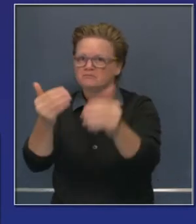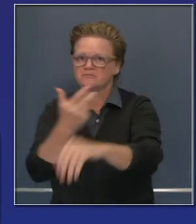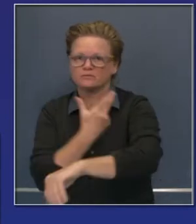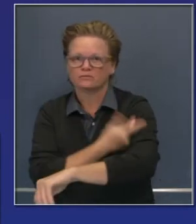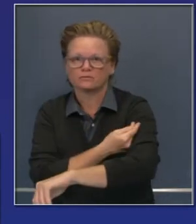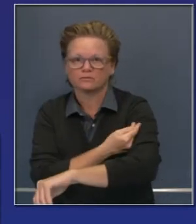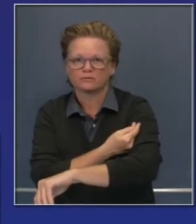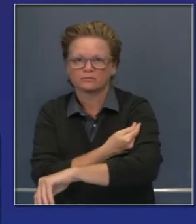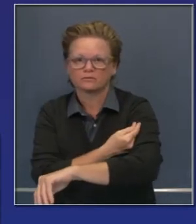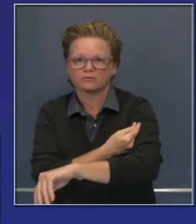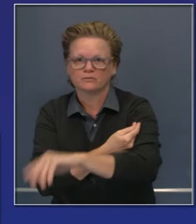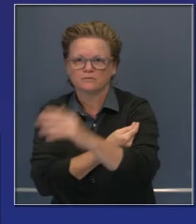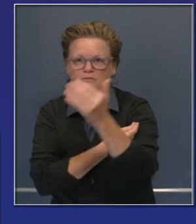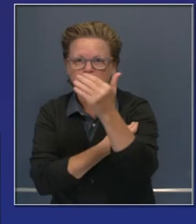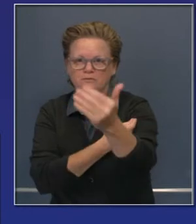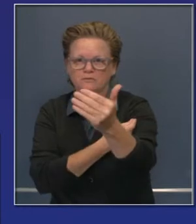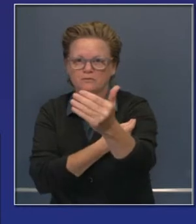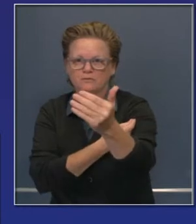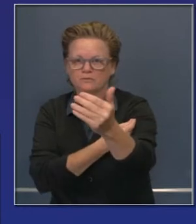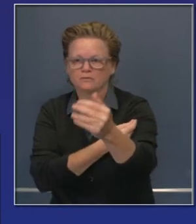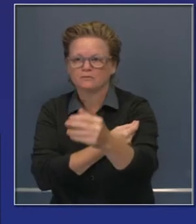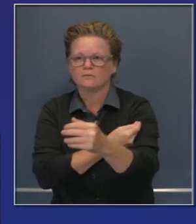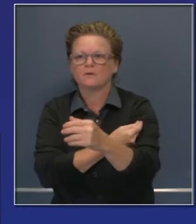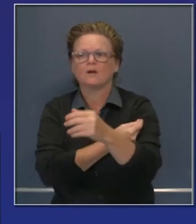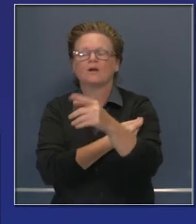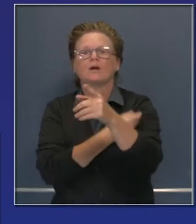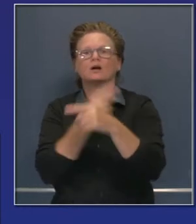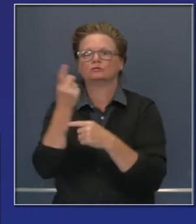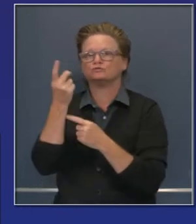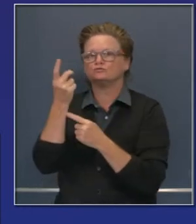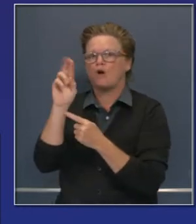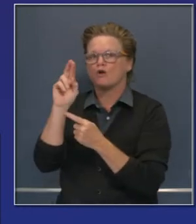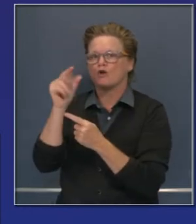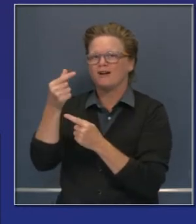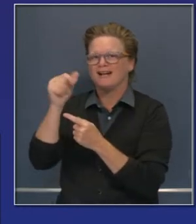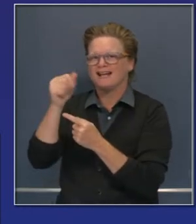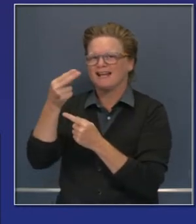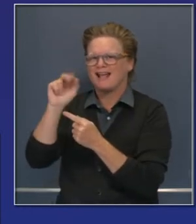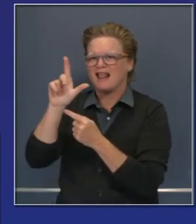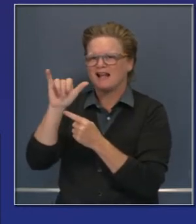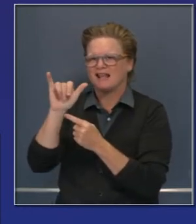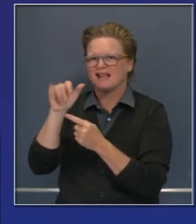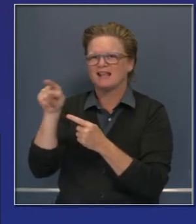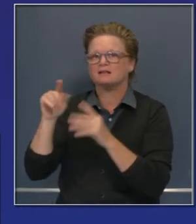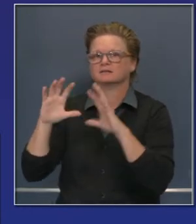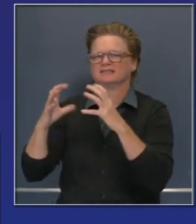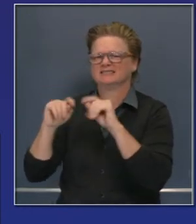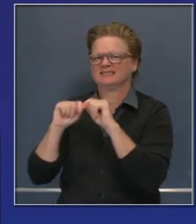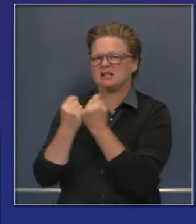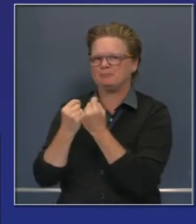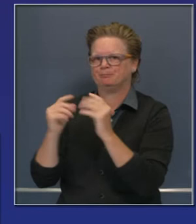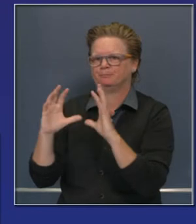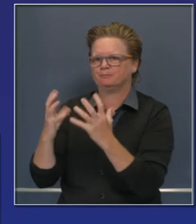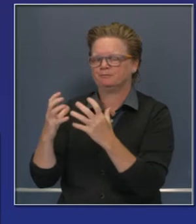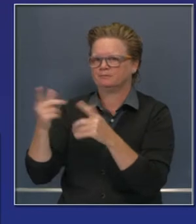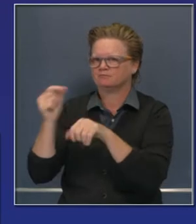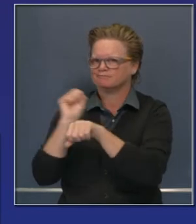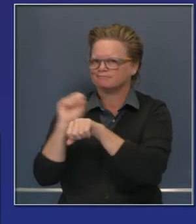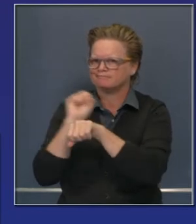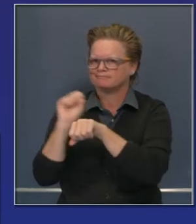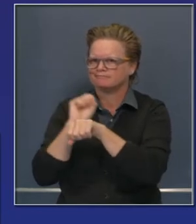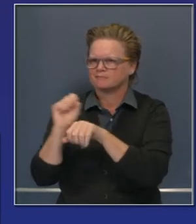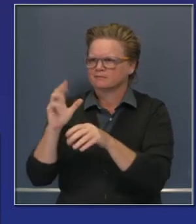Hablaremos de estos esfuerzos que avanza el Dr. Gally y su equipo para mitigar la propagación